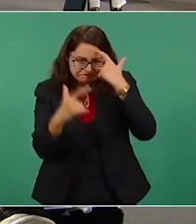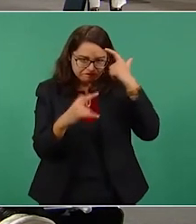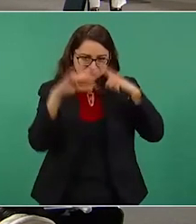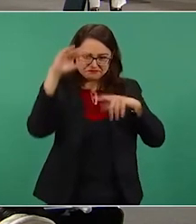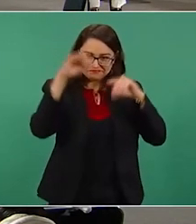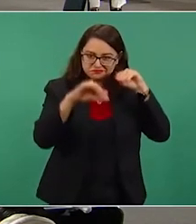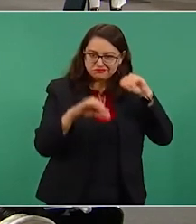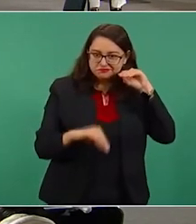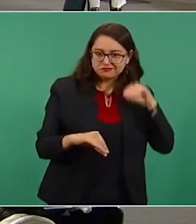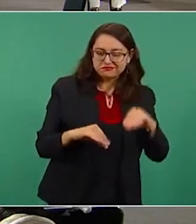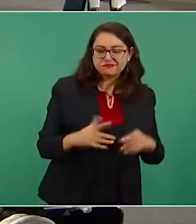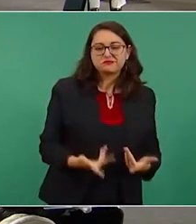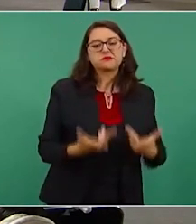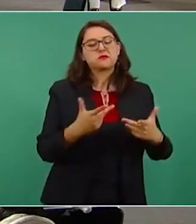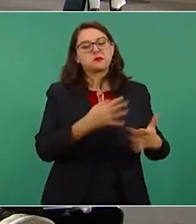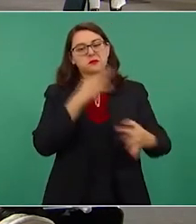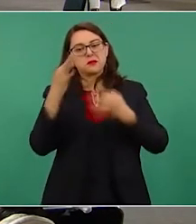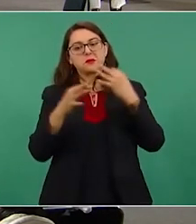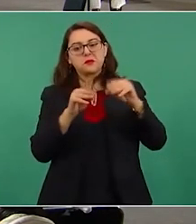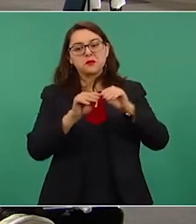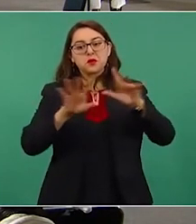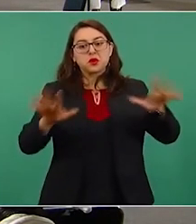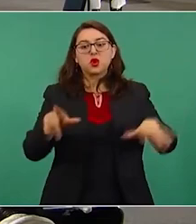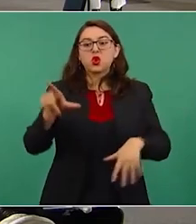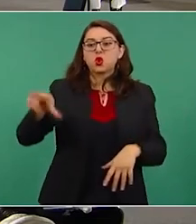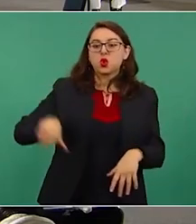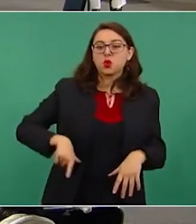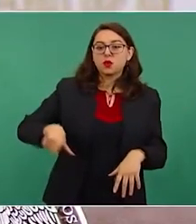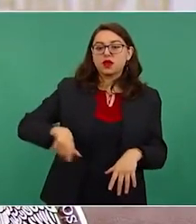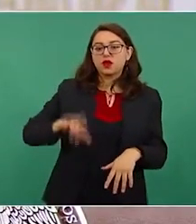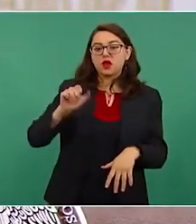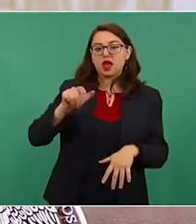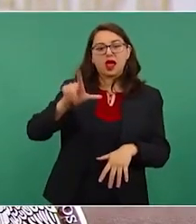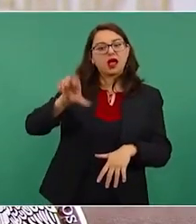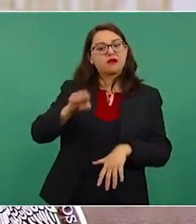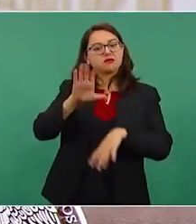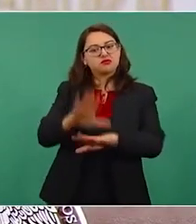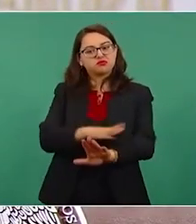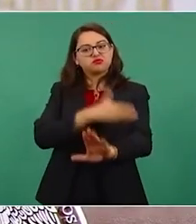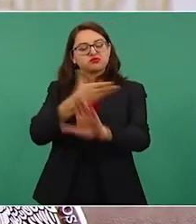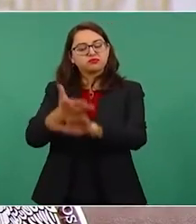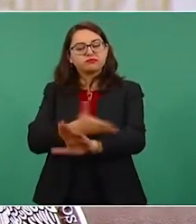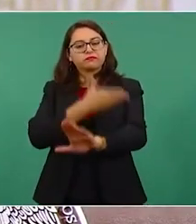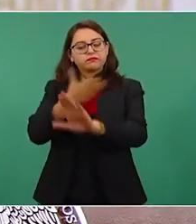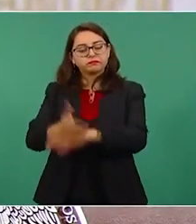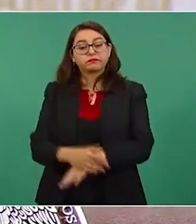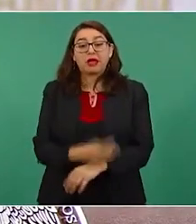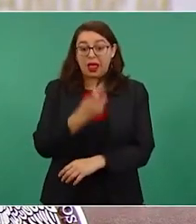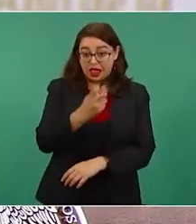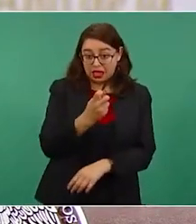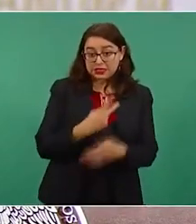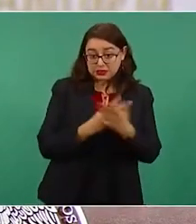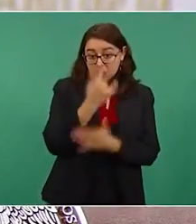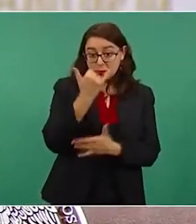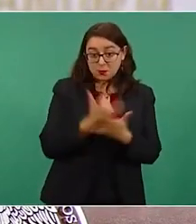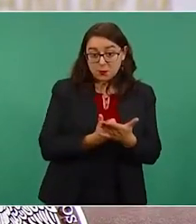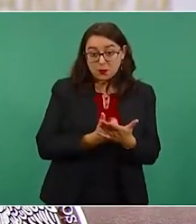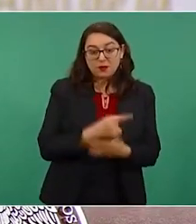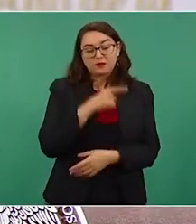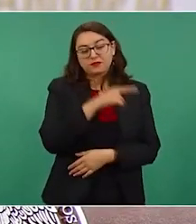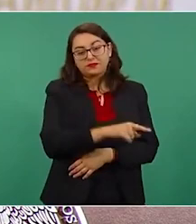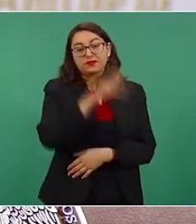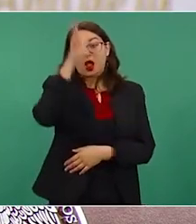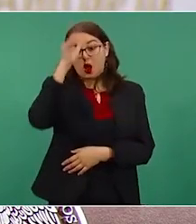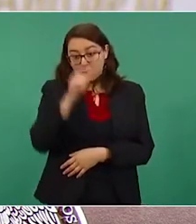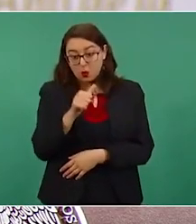producciones para hacer ensombrecer al gobierno que encabeza López Obrador. El World Justice Project ha celebrado convenios de